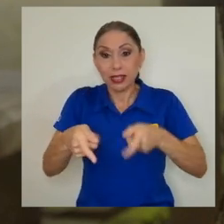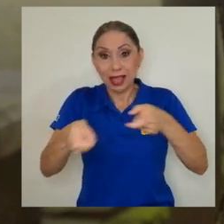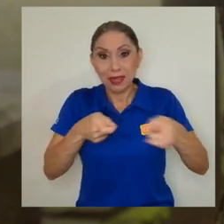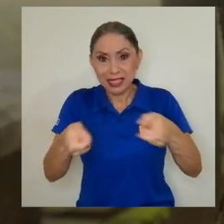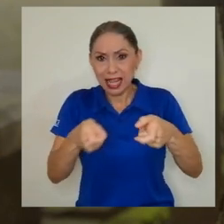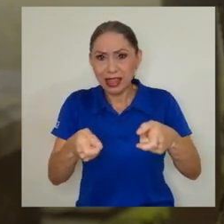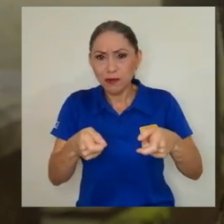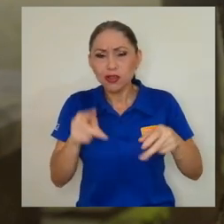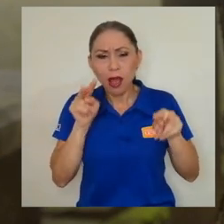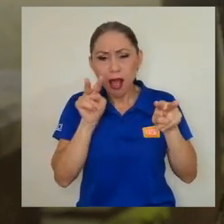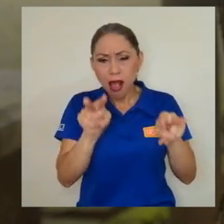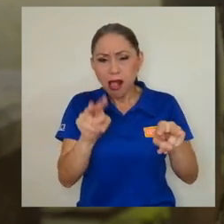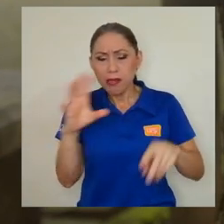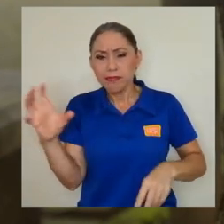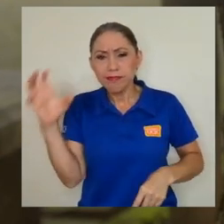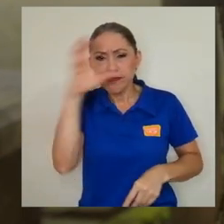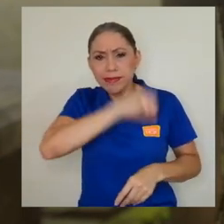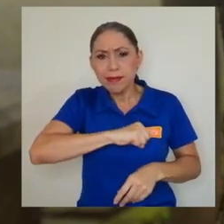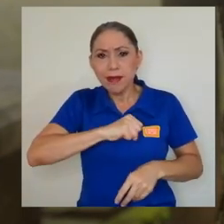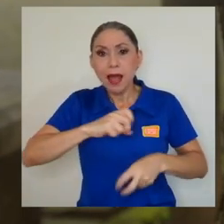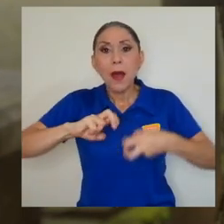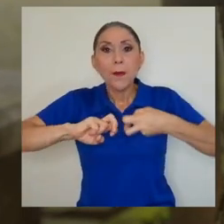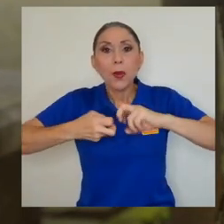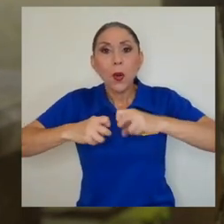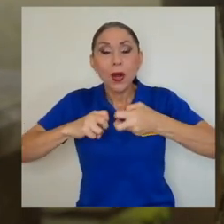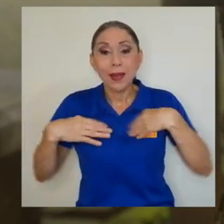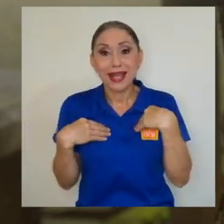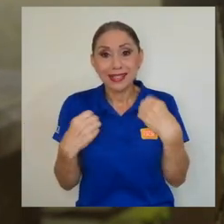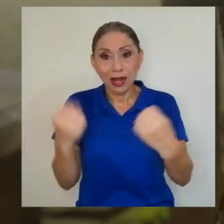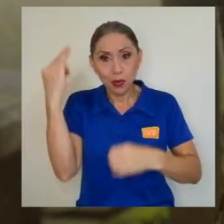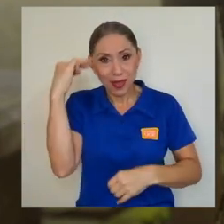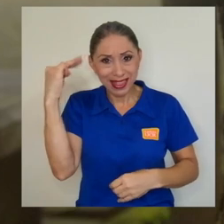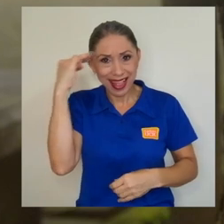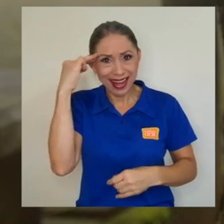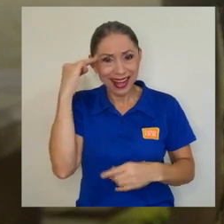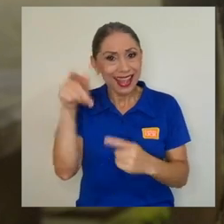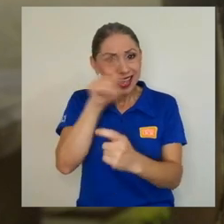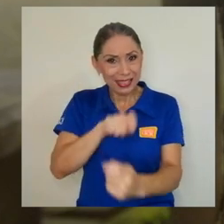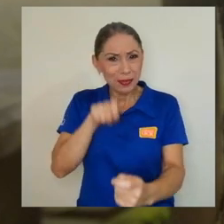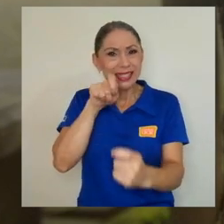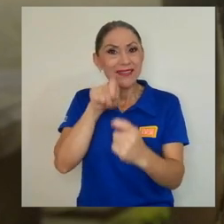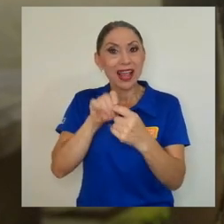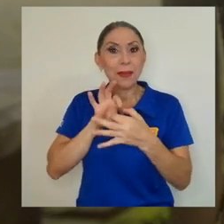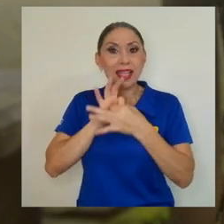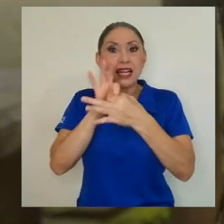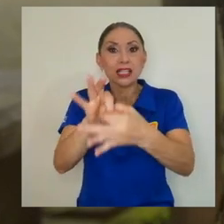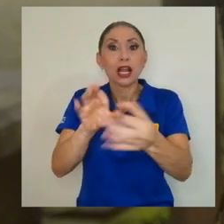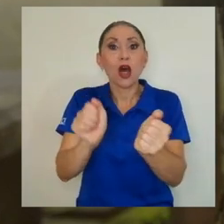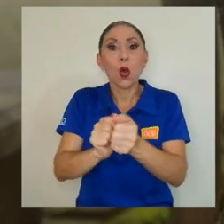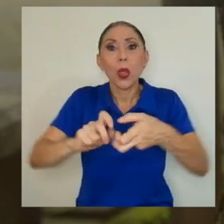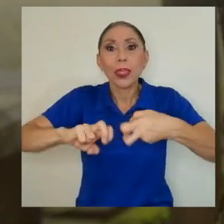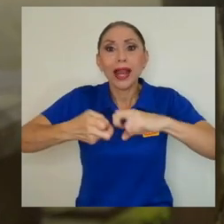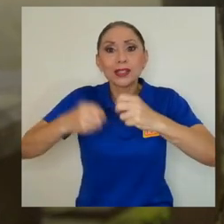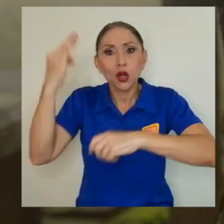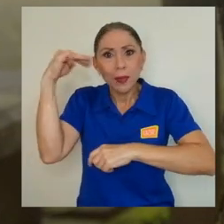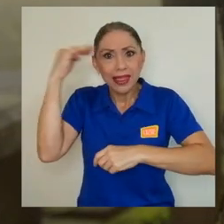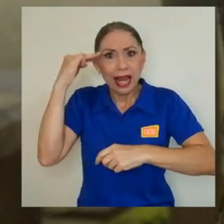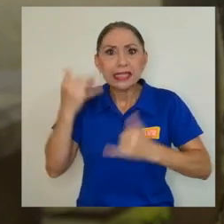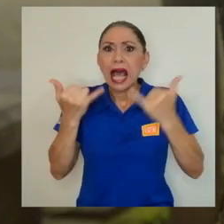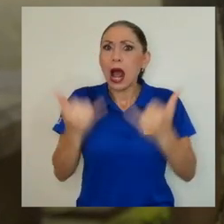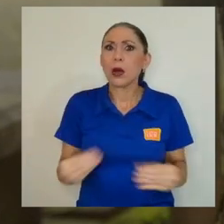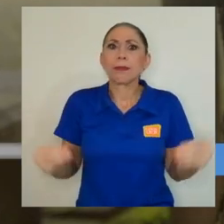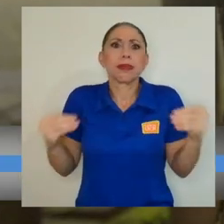el problema de la salud mental, específicamente lo relacionado a los trastornos mentales, se ha